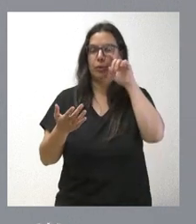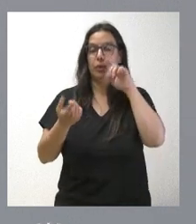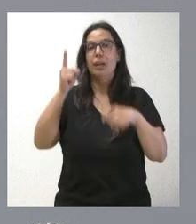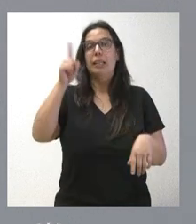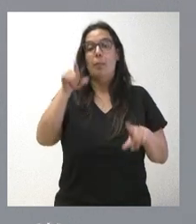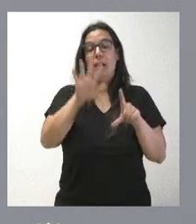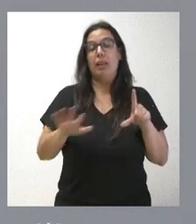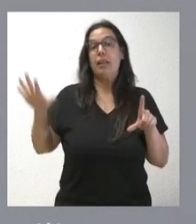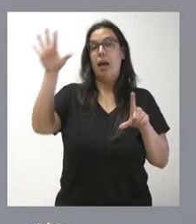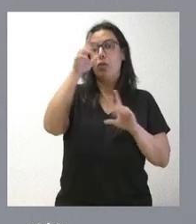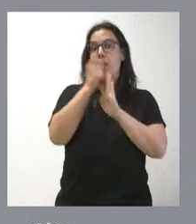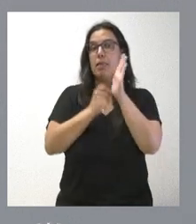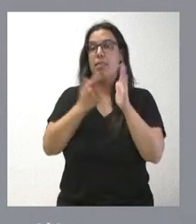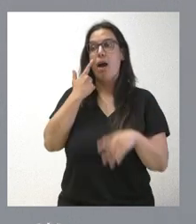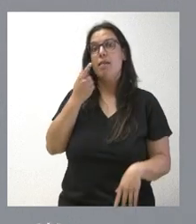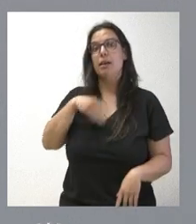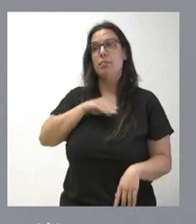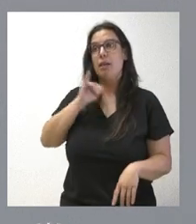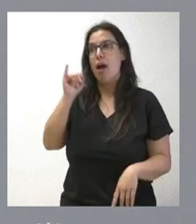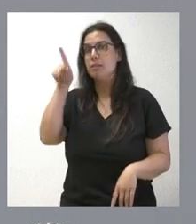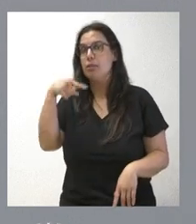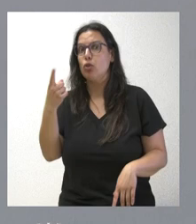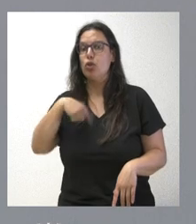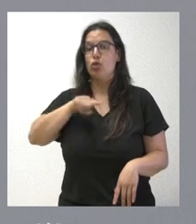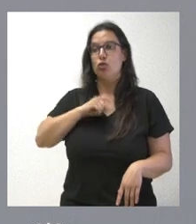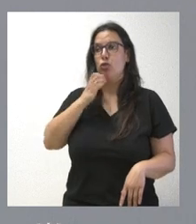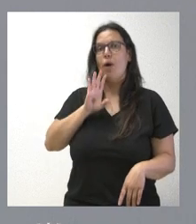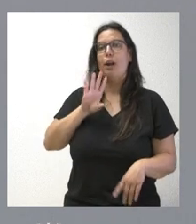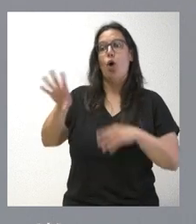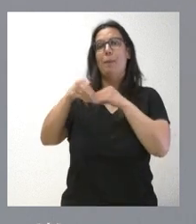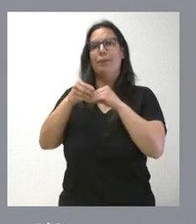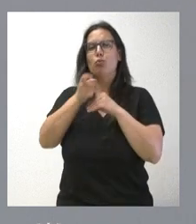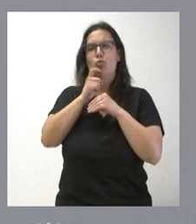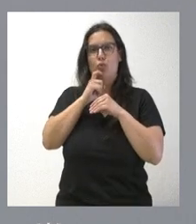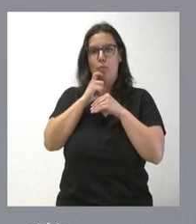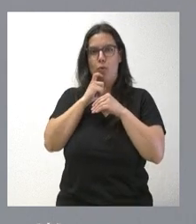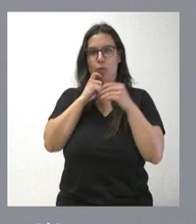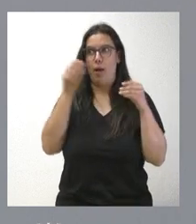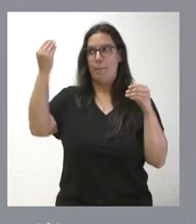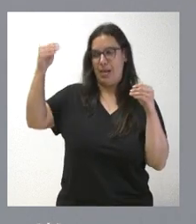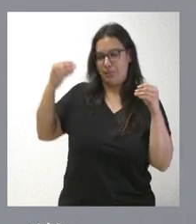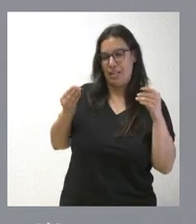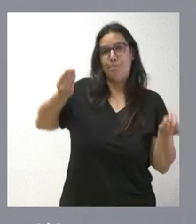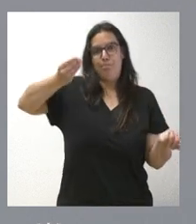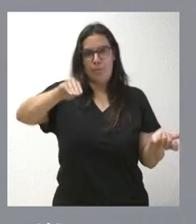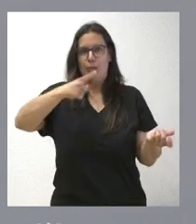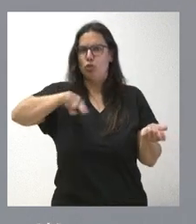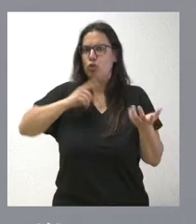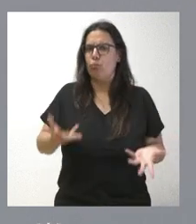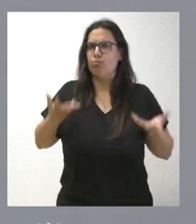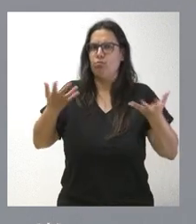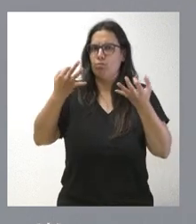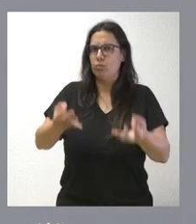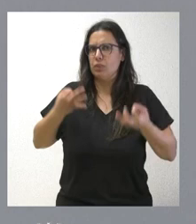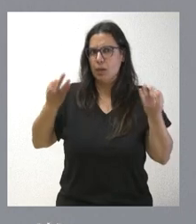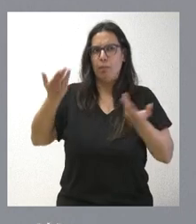hay medidas en ese sentido y cómo nosotros podríamos entrar a llegar a complementar las que nos pueda corresponder. Nosotros vamos a estar siempre con la mano tendida, colaborando con el